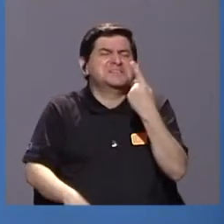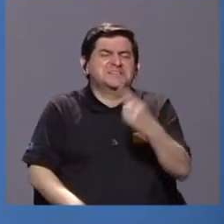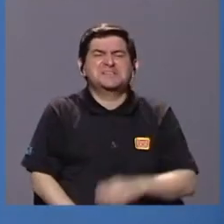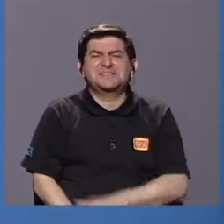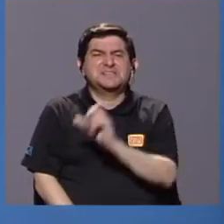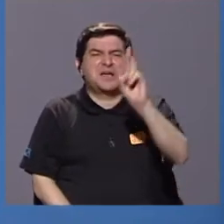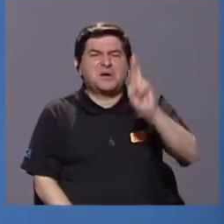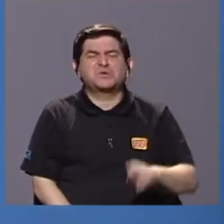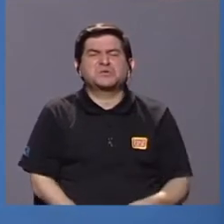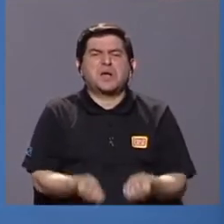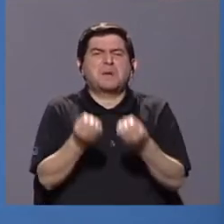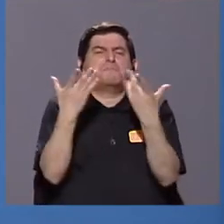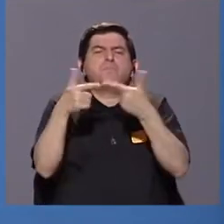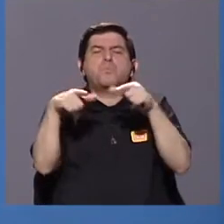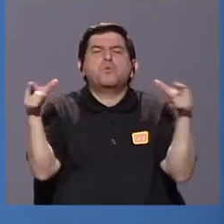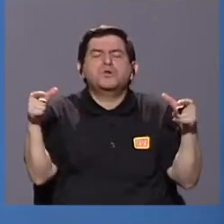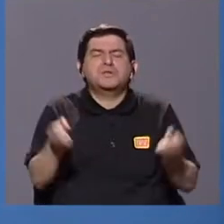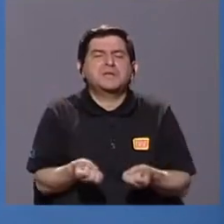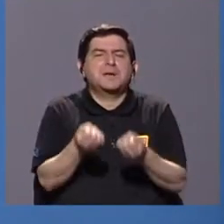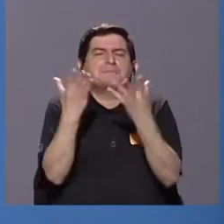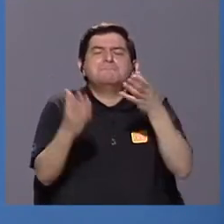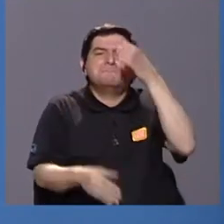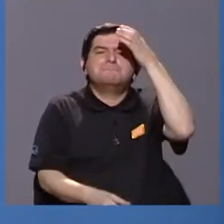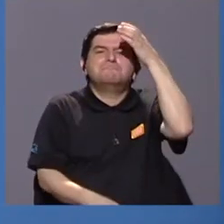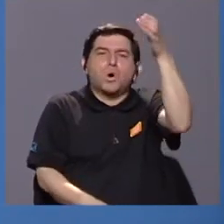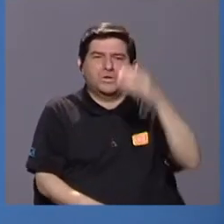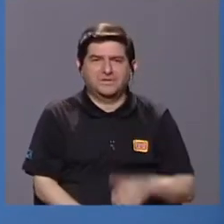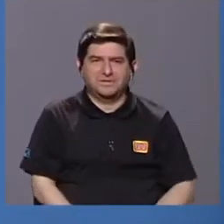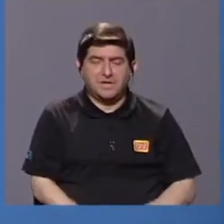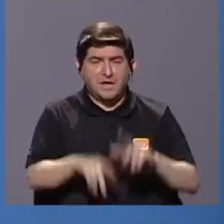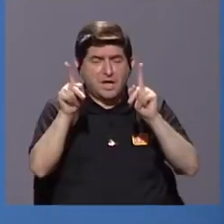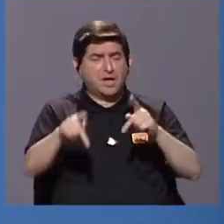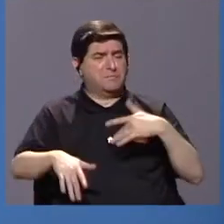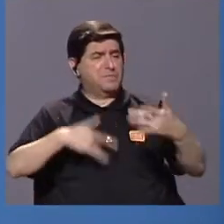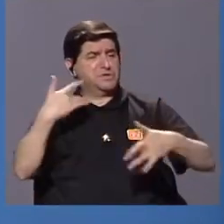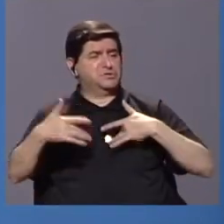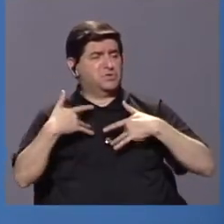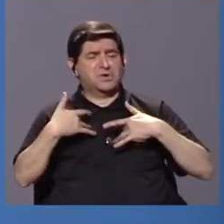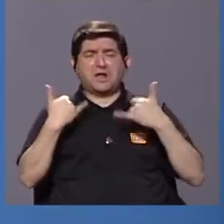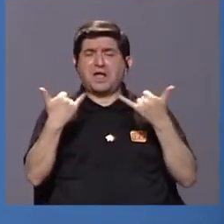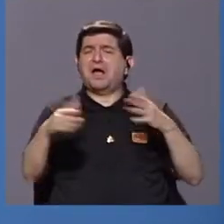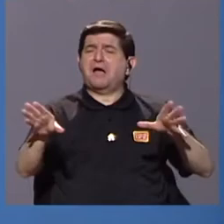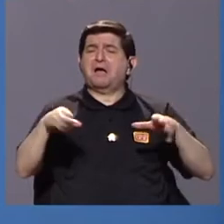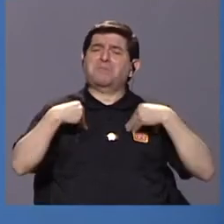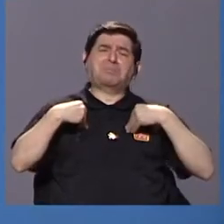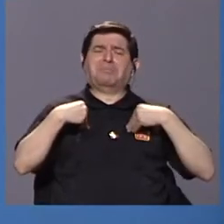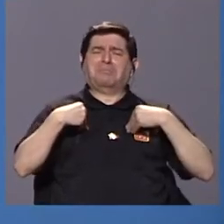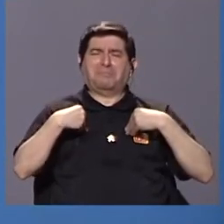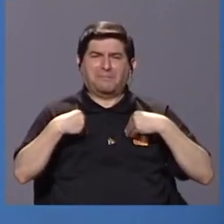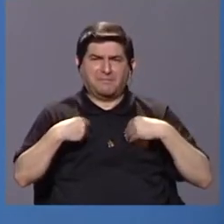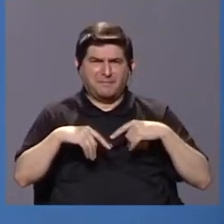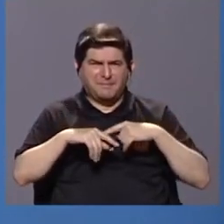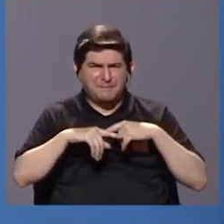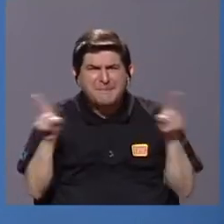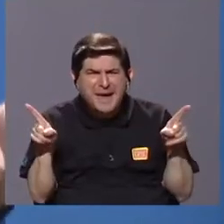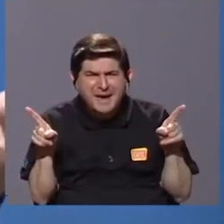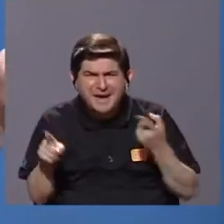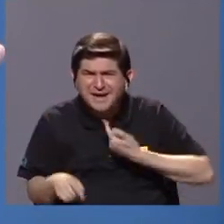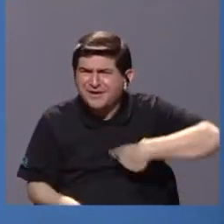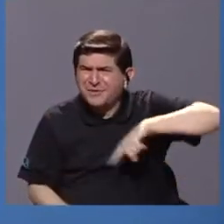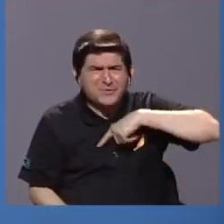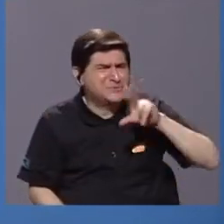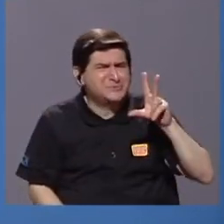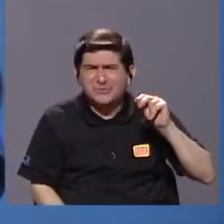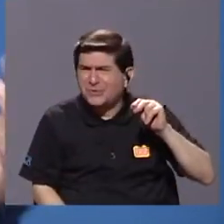Costa Rica es multilingüe, Costa Rica es multicultural, la gente se siente multilingüe y multicultural, pero nosotros no.